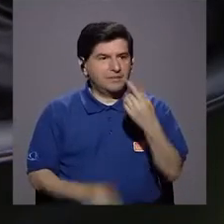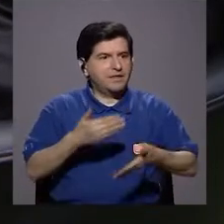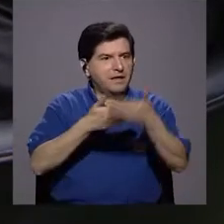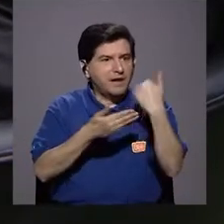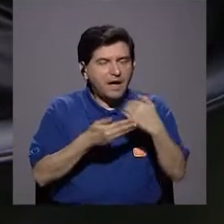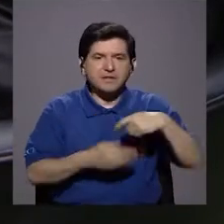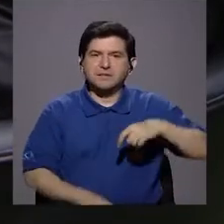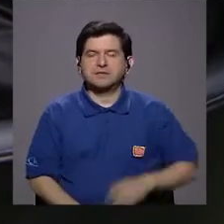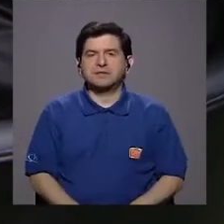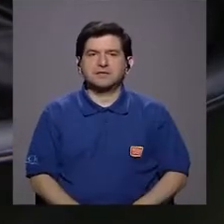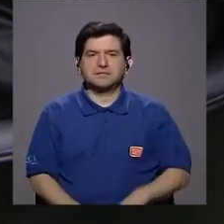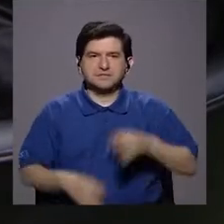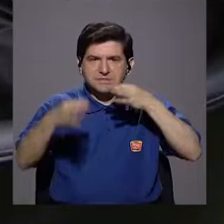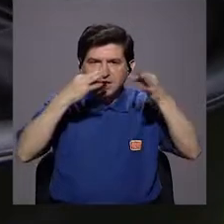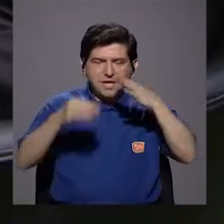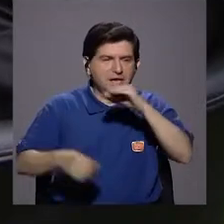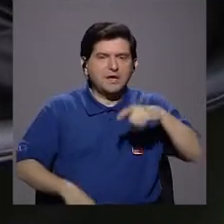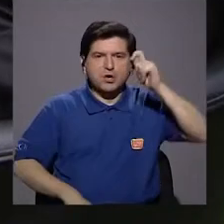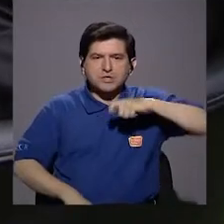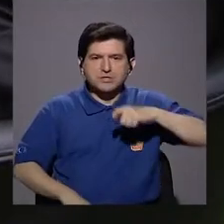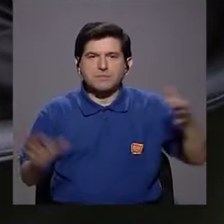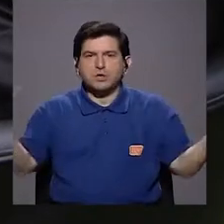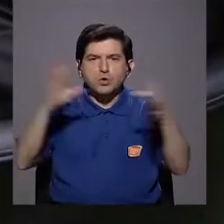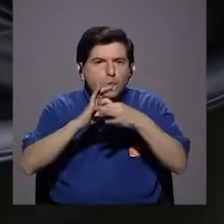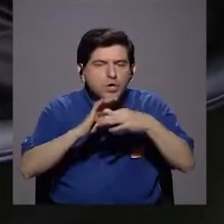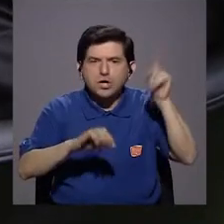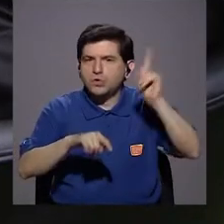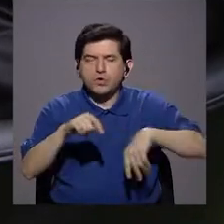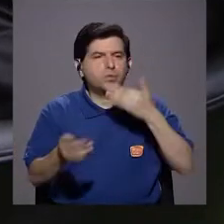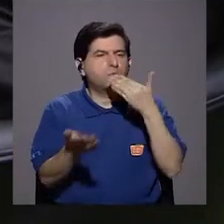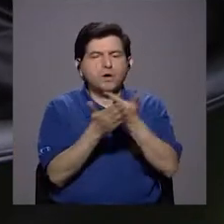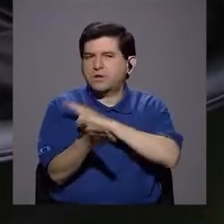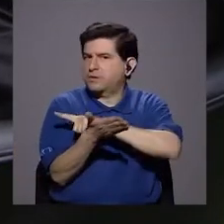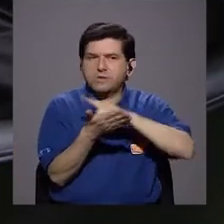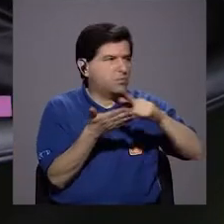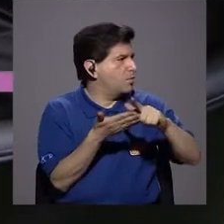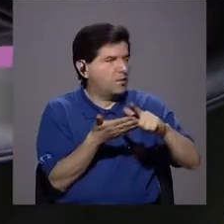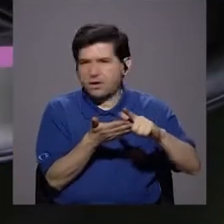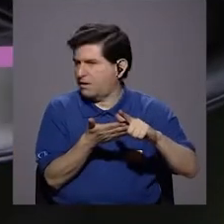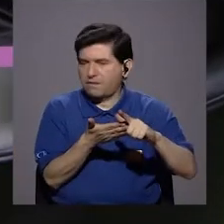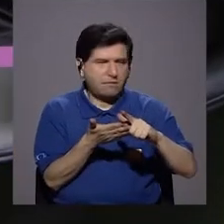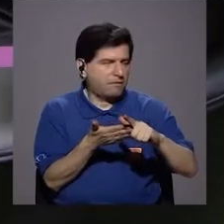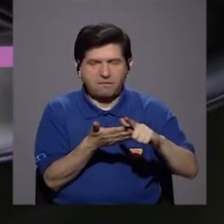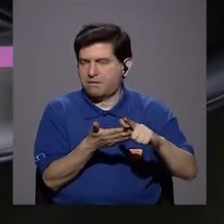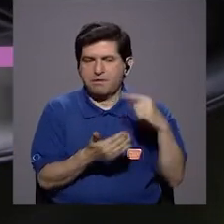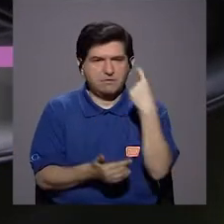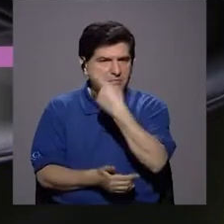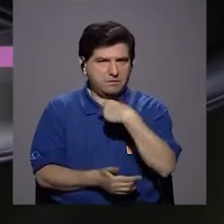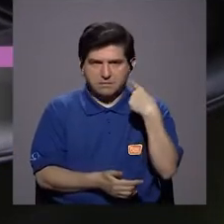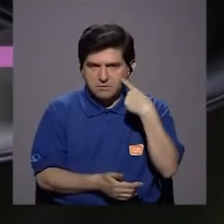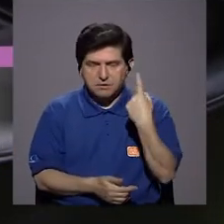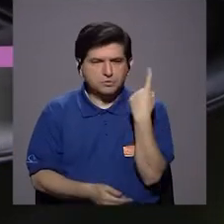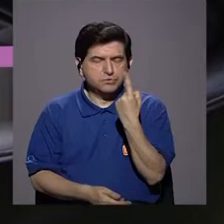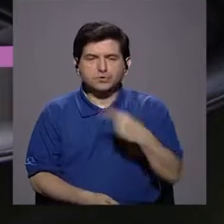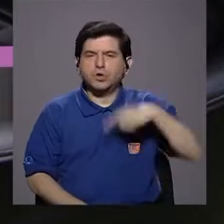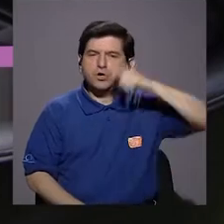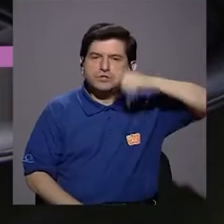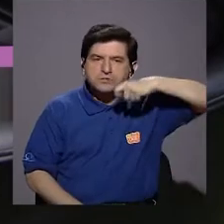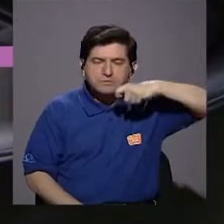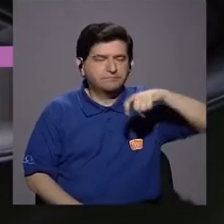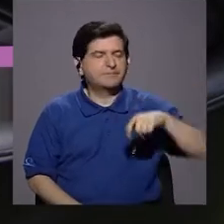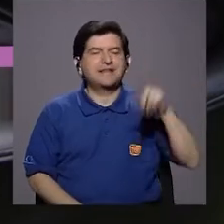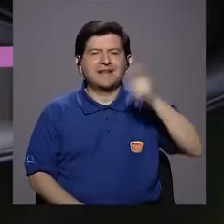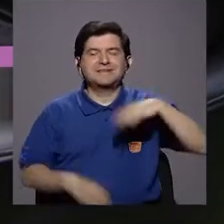Es que, como te decía, el hilo dental y el cepillo van de la mano. Vos no puedes tener una buena higiene dental solamente